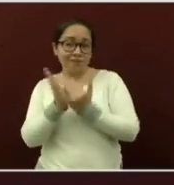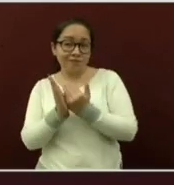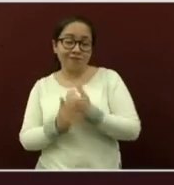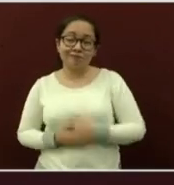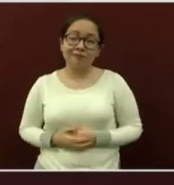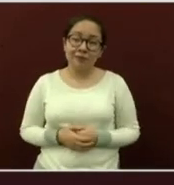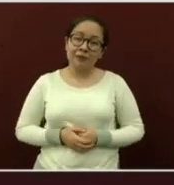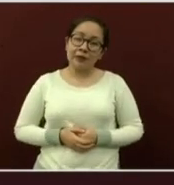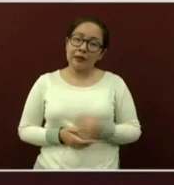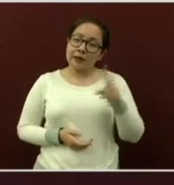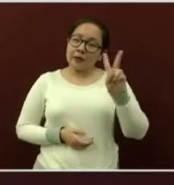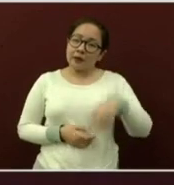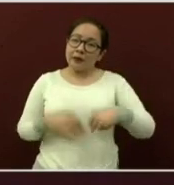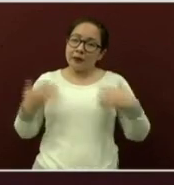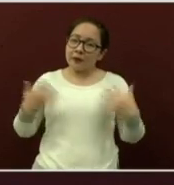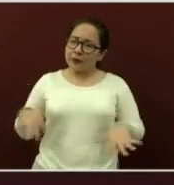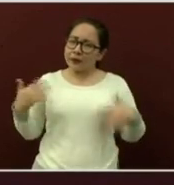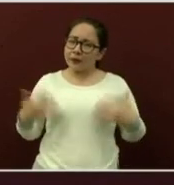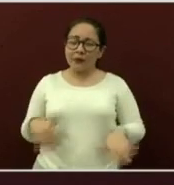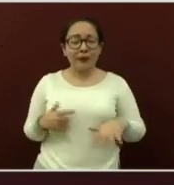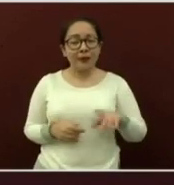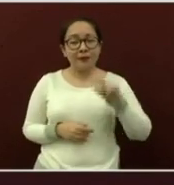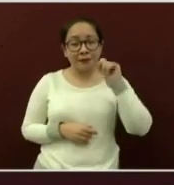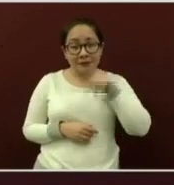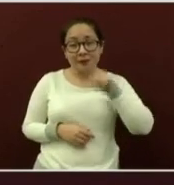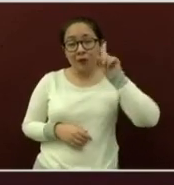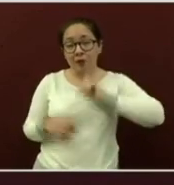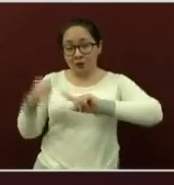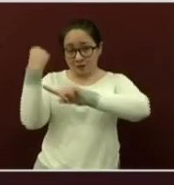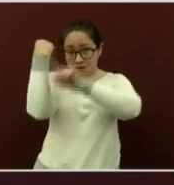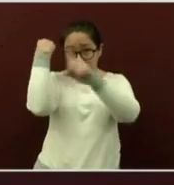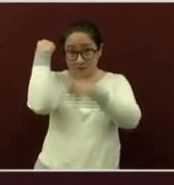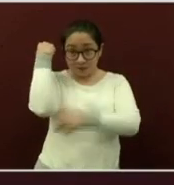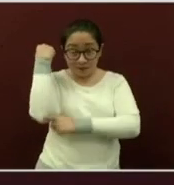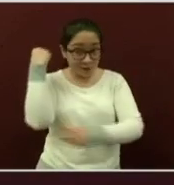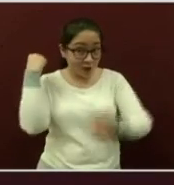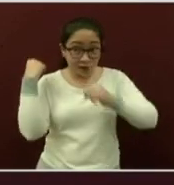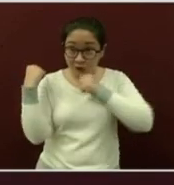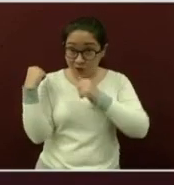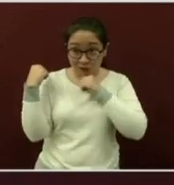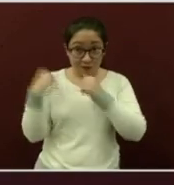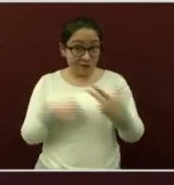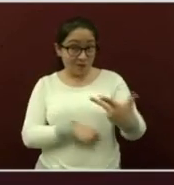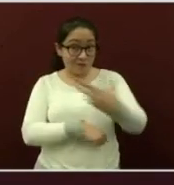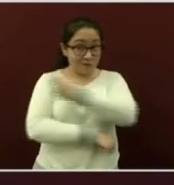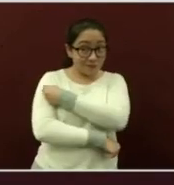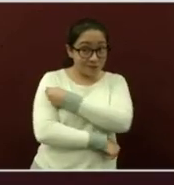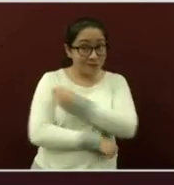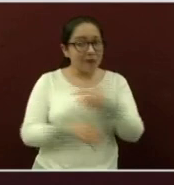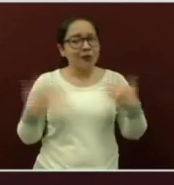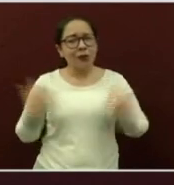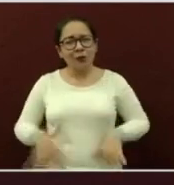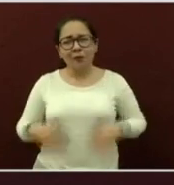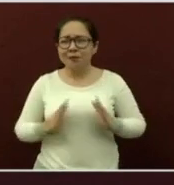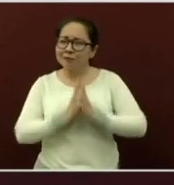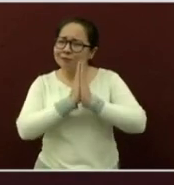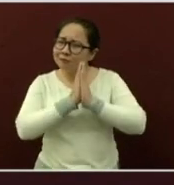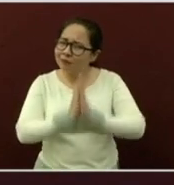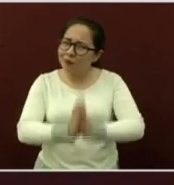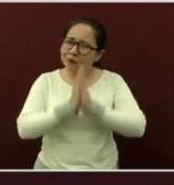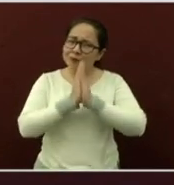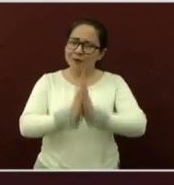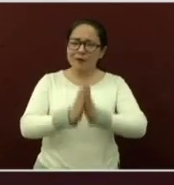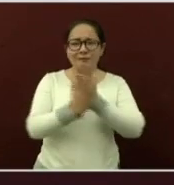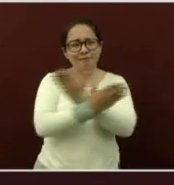hacer mención de las mujeres embarazadas que aún no están vacunadas les pedimos por